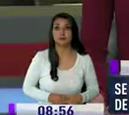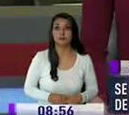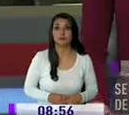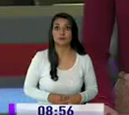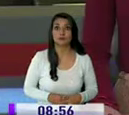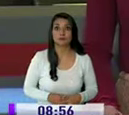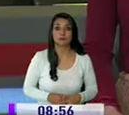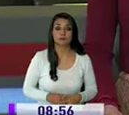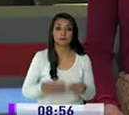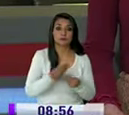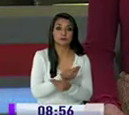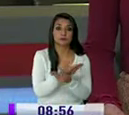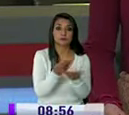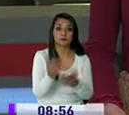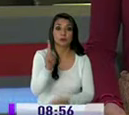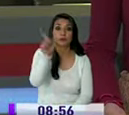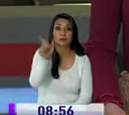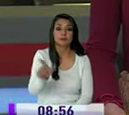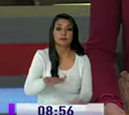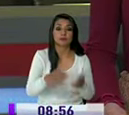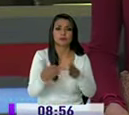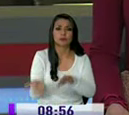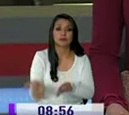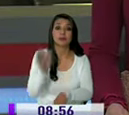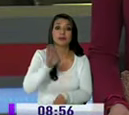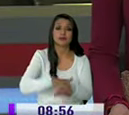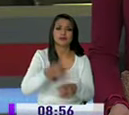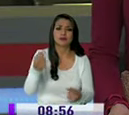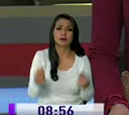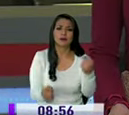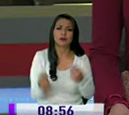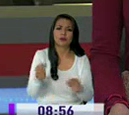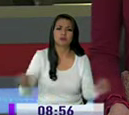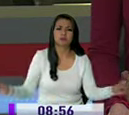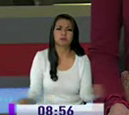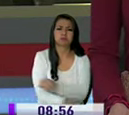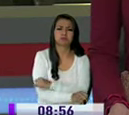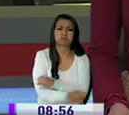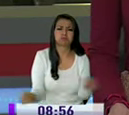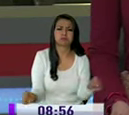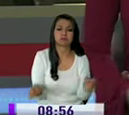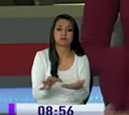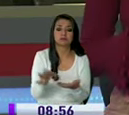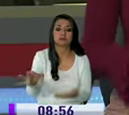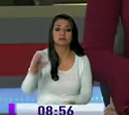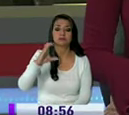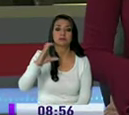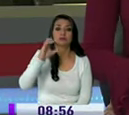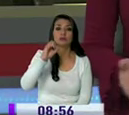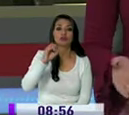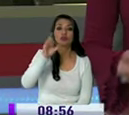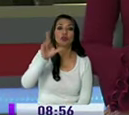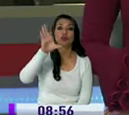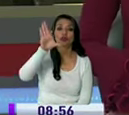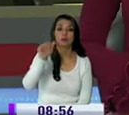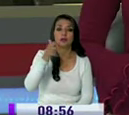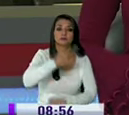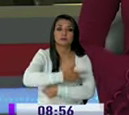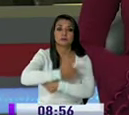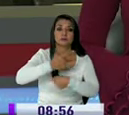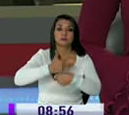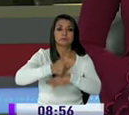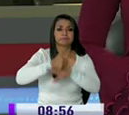ahora les contamos que una persona murió tras la explosión de un vehículo en el cantón colto ubicado en la provincia de chimborazo las autoridades